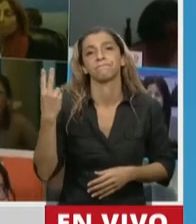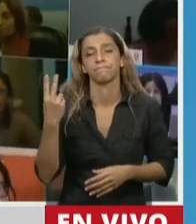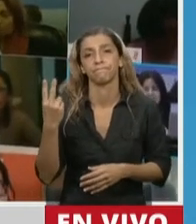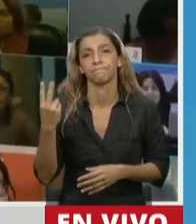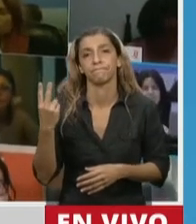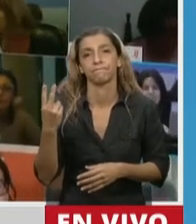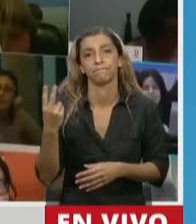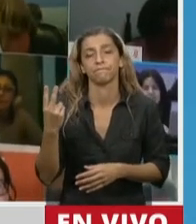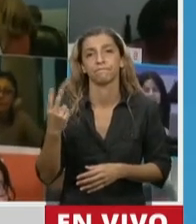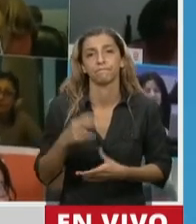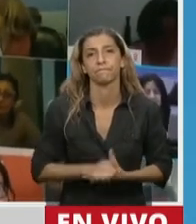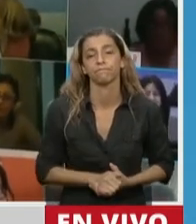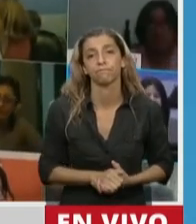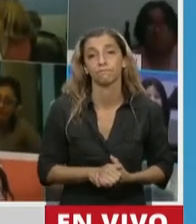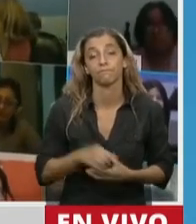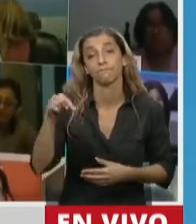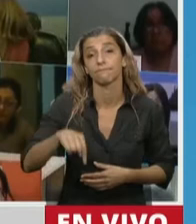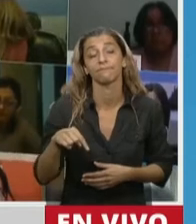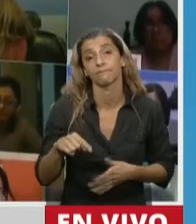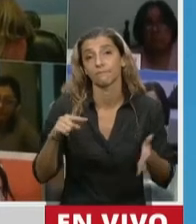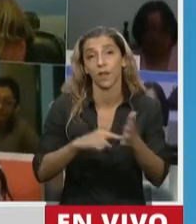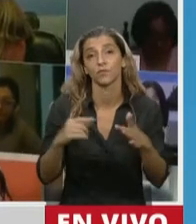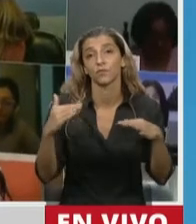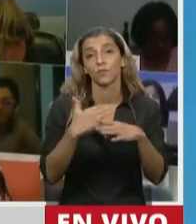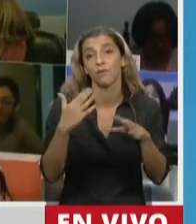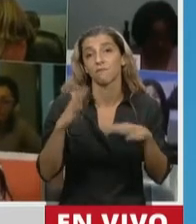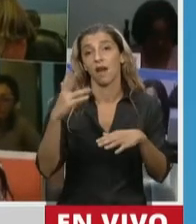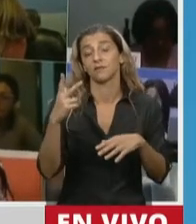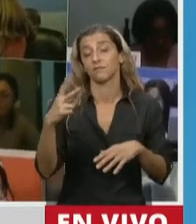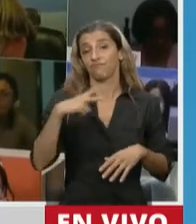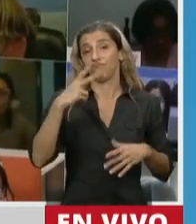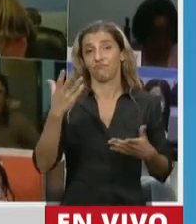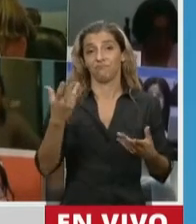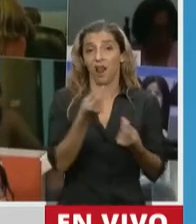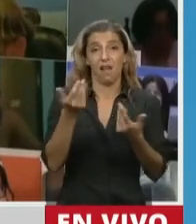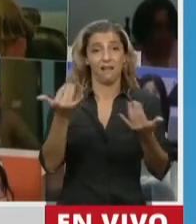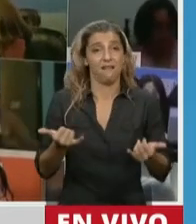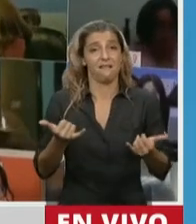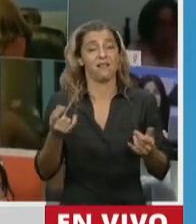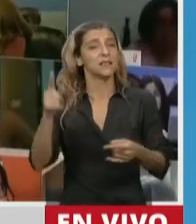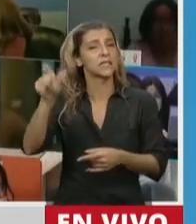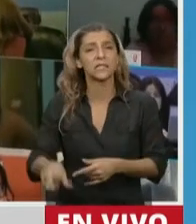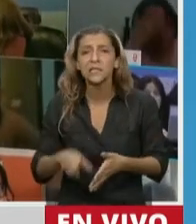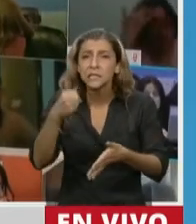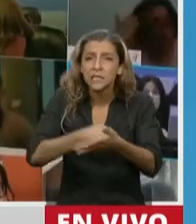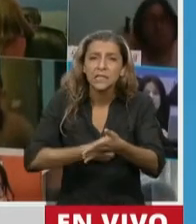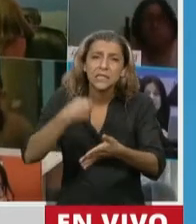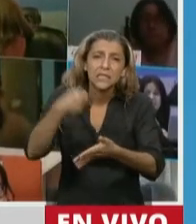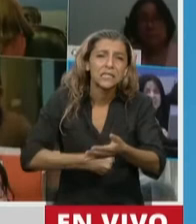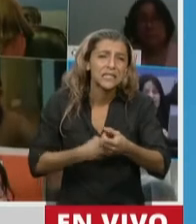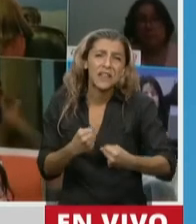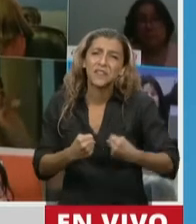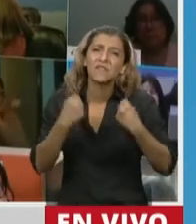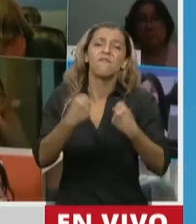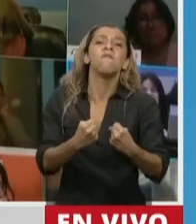Aquí, en la ciudad más rica de nuestro país, Ramona perdió su vida, la entregó para poder